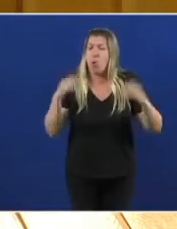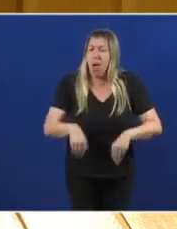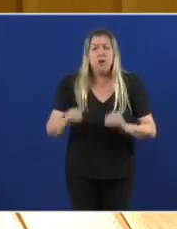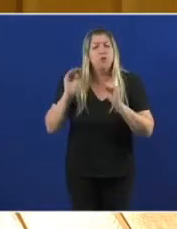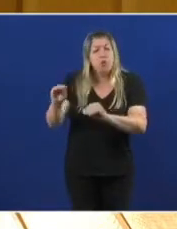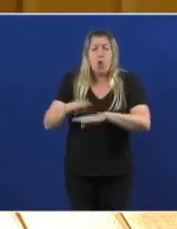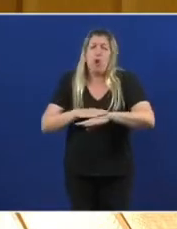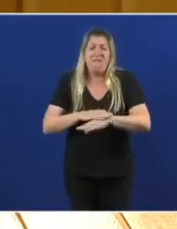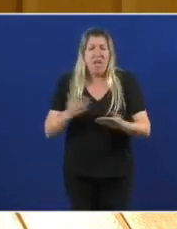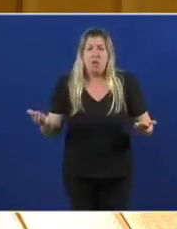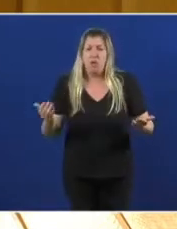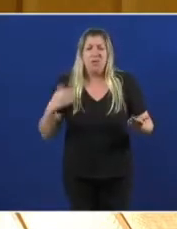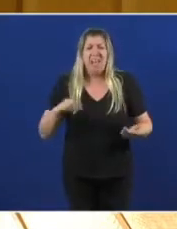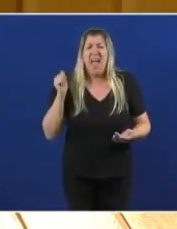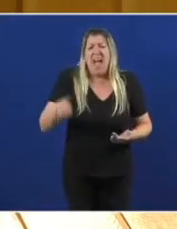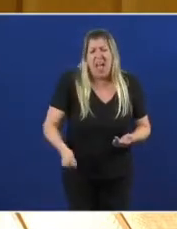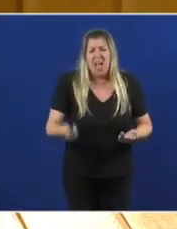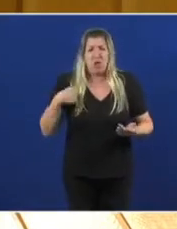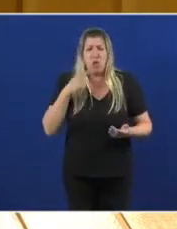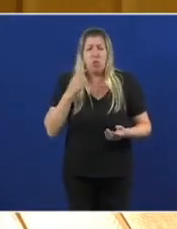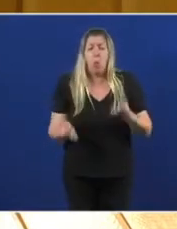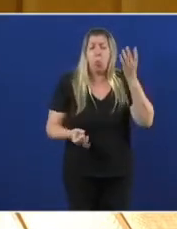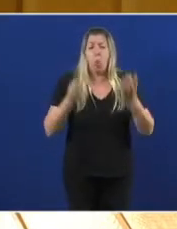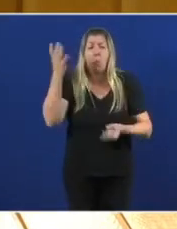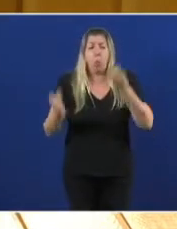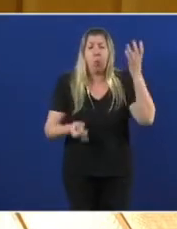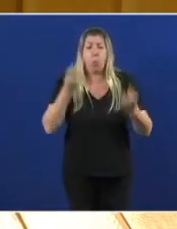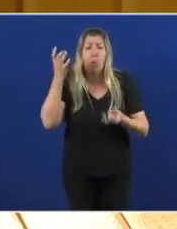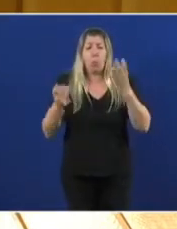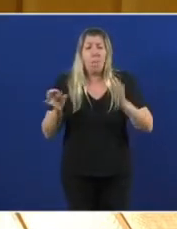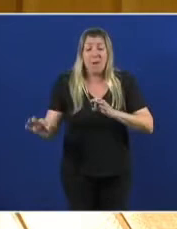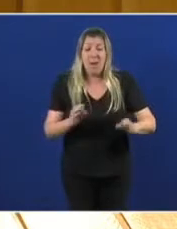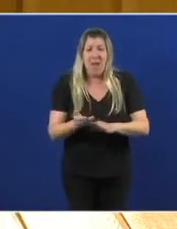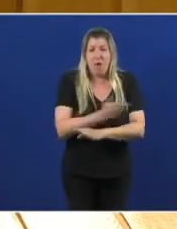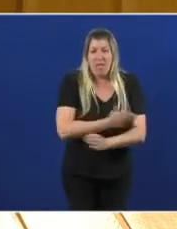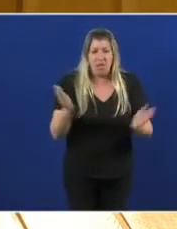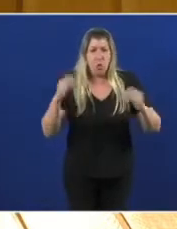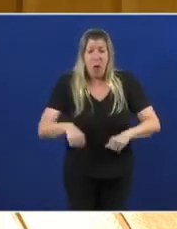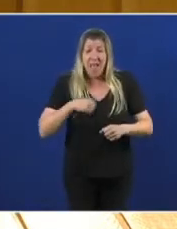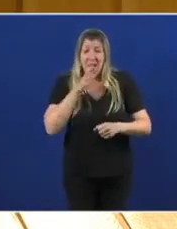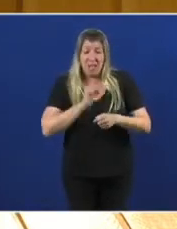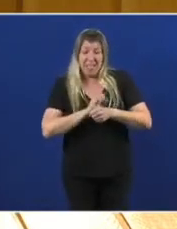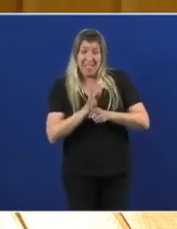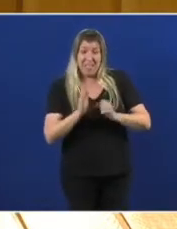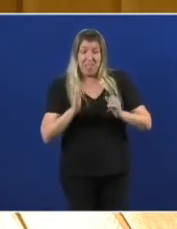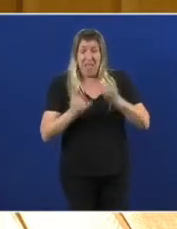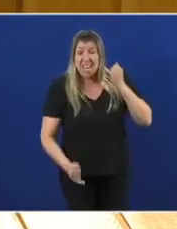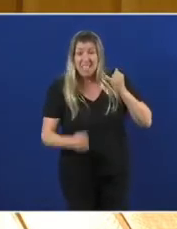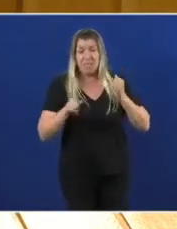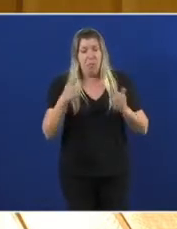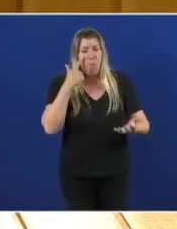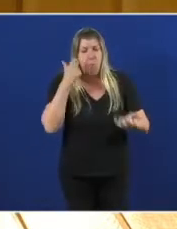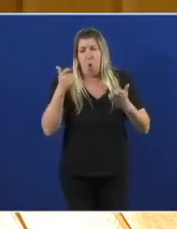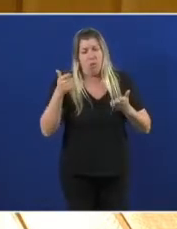improvisando. En esta crise, vironse llas costuras. Nun momento decisivo que vai marcar a Galiza das próximas